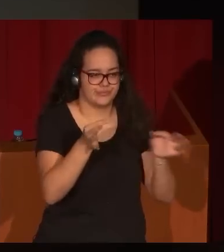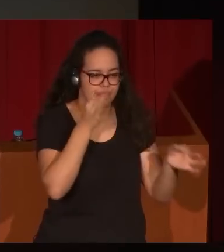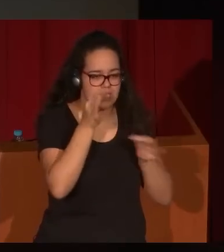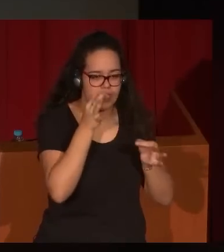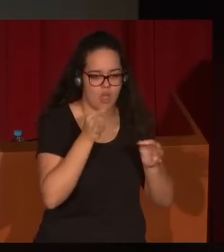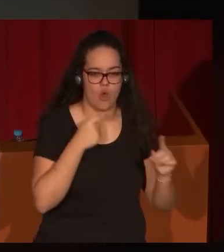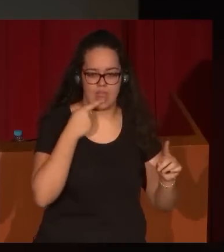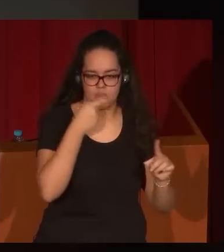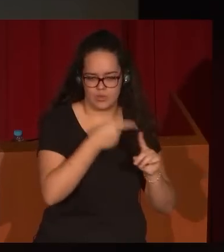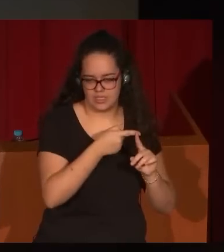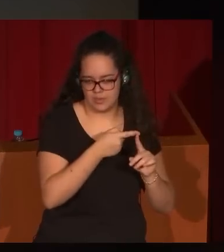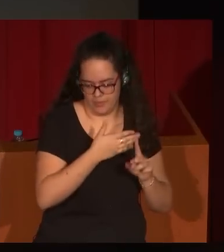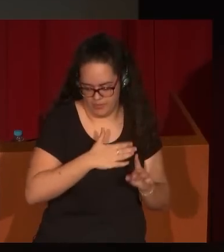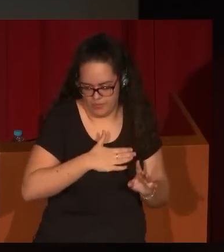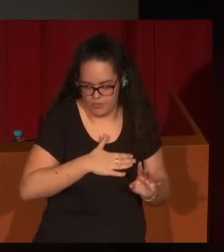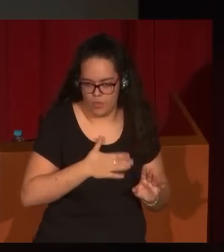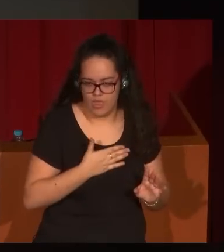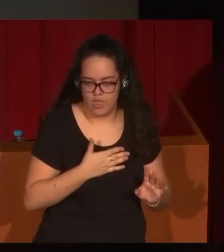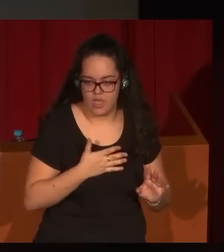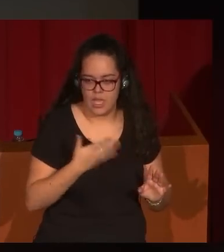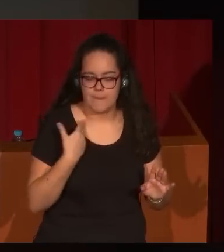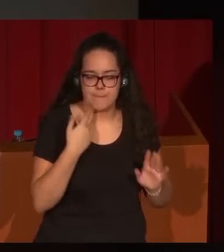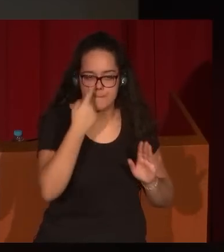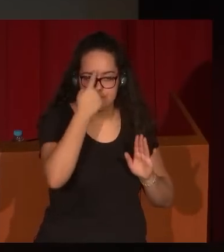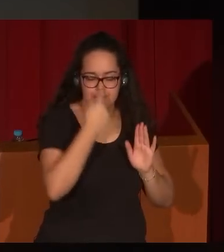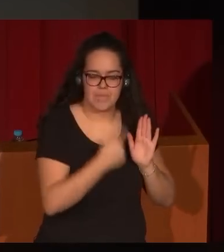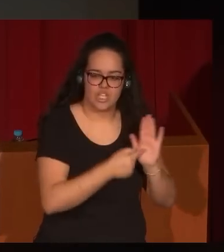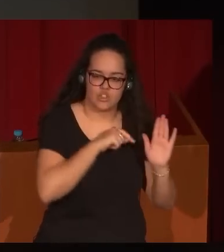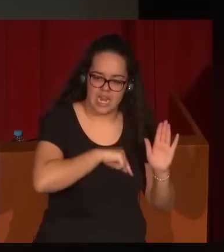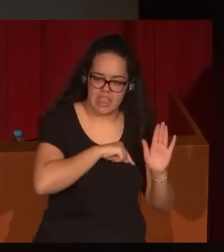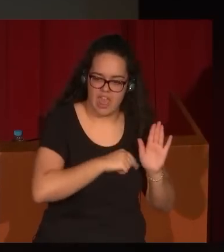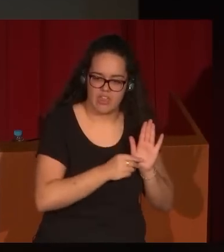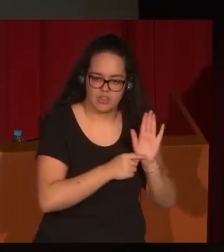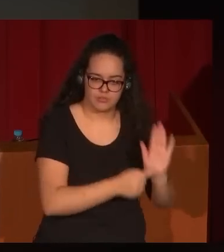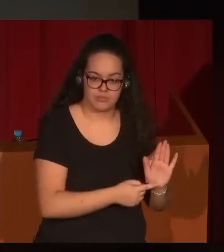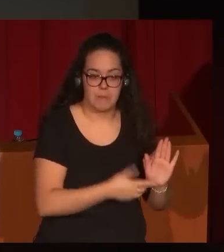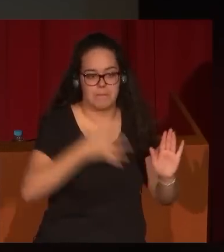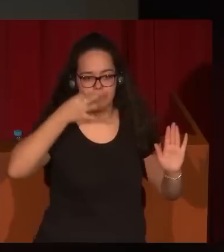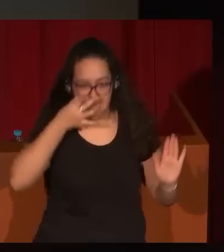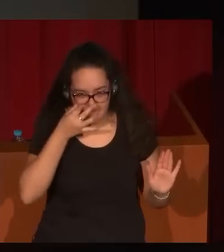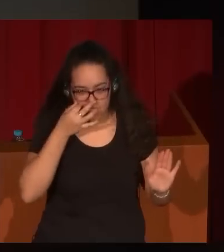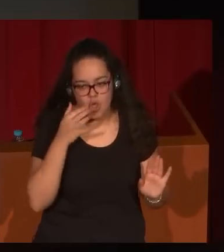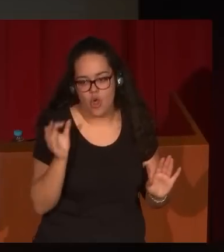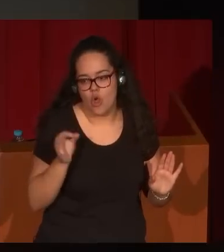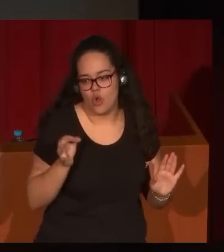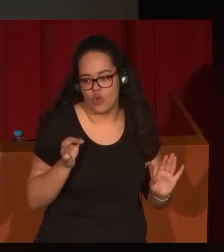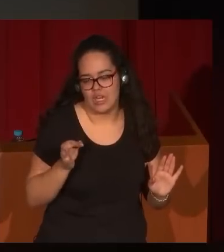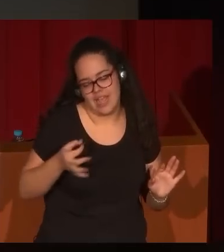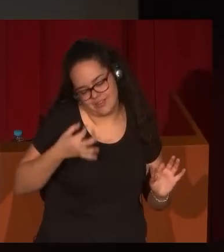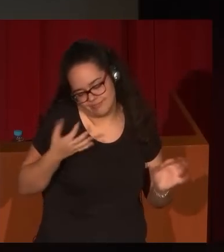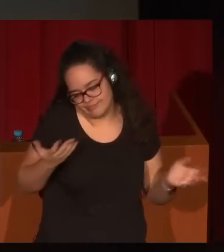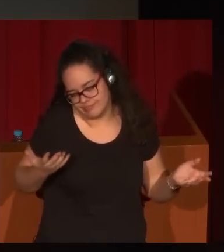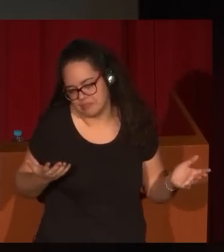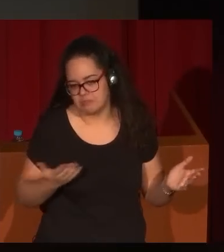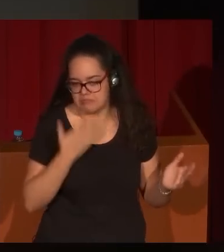más objetiva posible la personalidad verdadera, si se puede, todas lo son, pero la personalidad más genuina de Eugenio